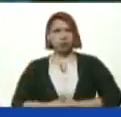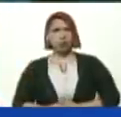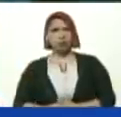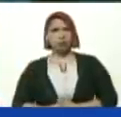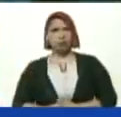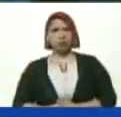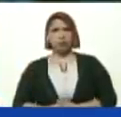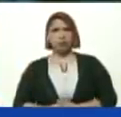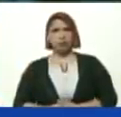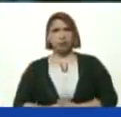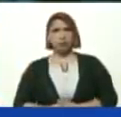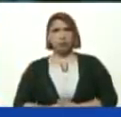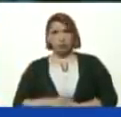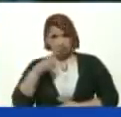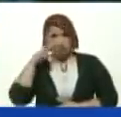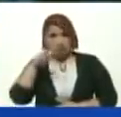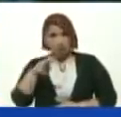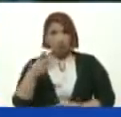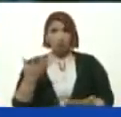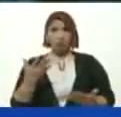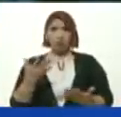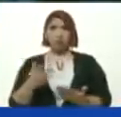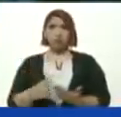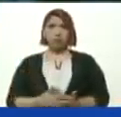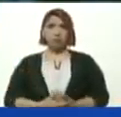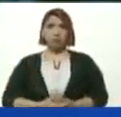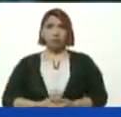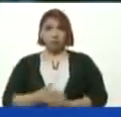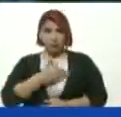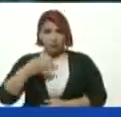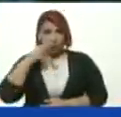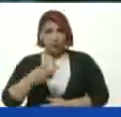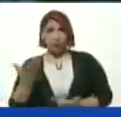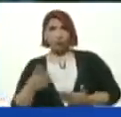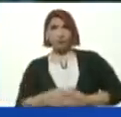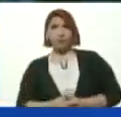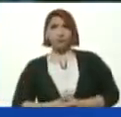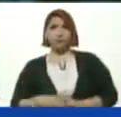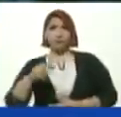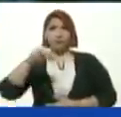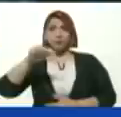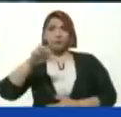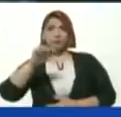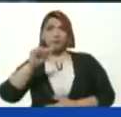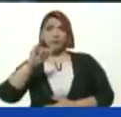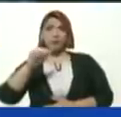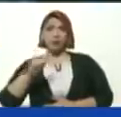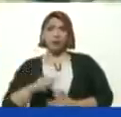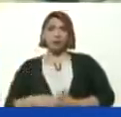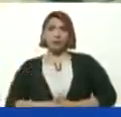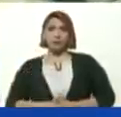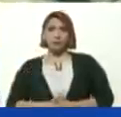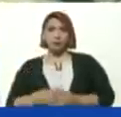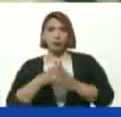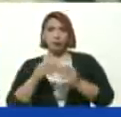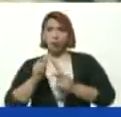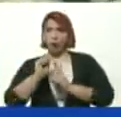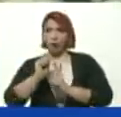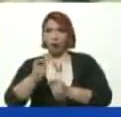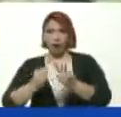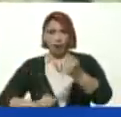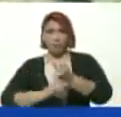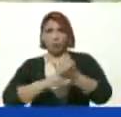Me gusta Verla ¿Ves? María Alejandra Todo el apoyo Vale